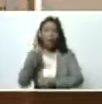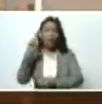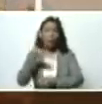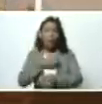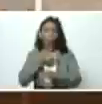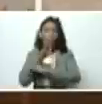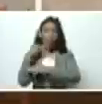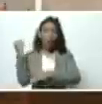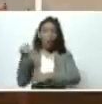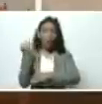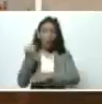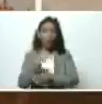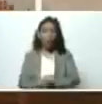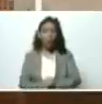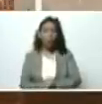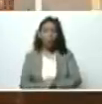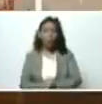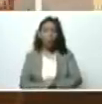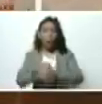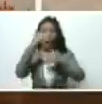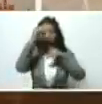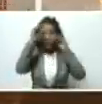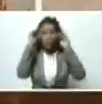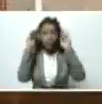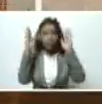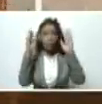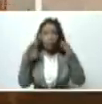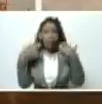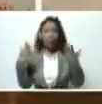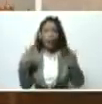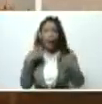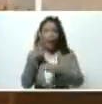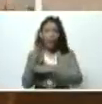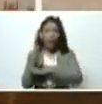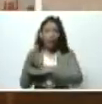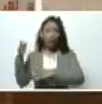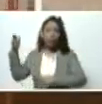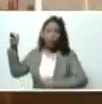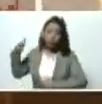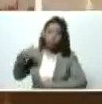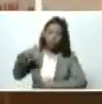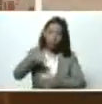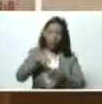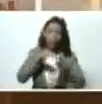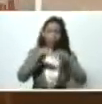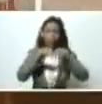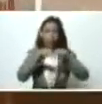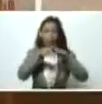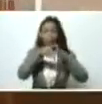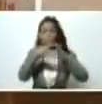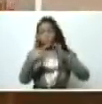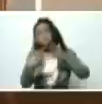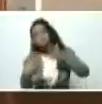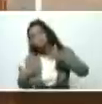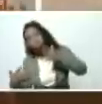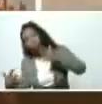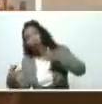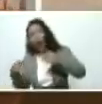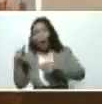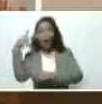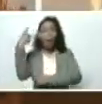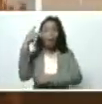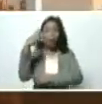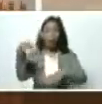por el busquito atendiendo lo que iba bajando de los deslizamientos en la parroquia La Vega,